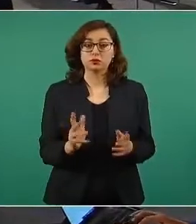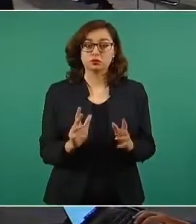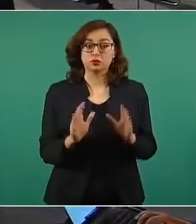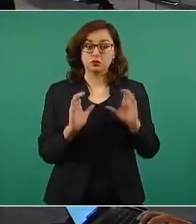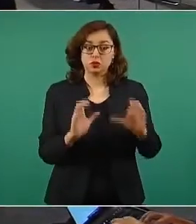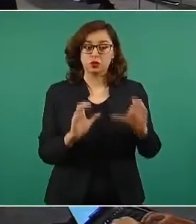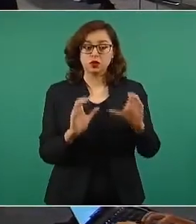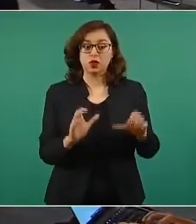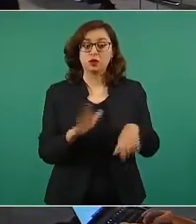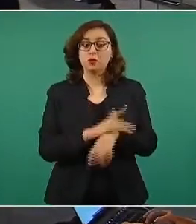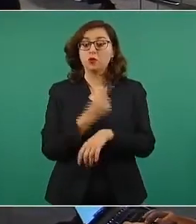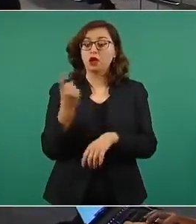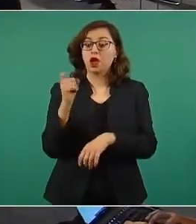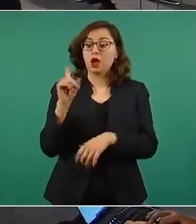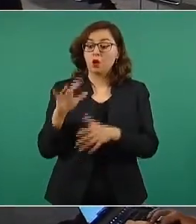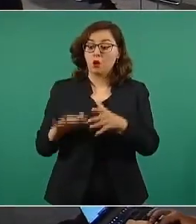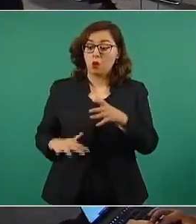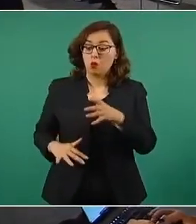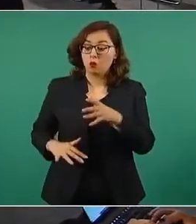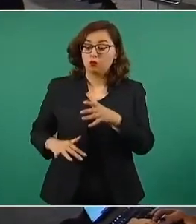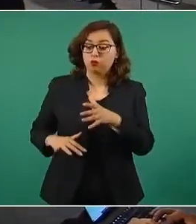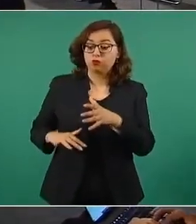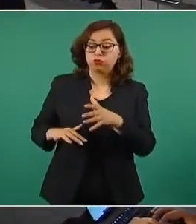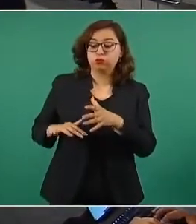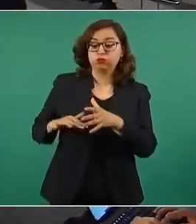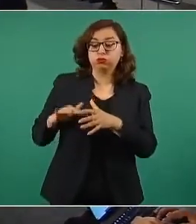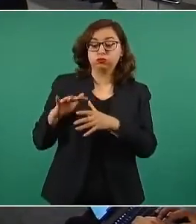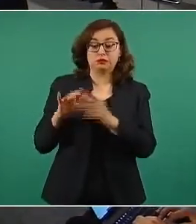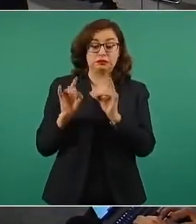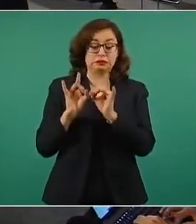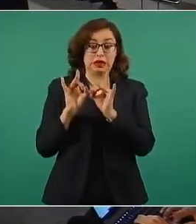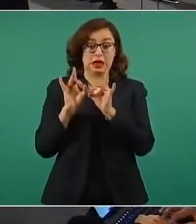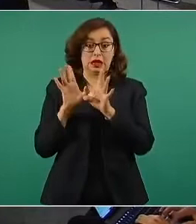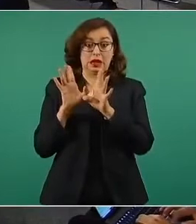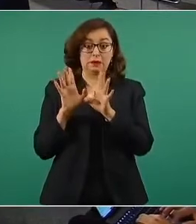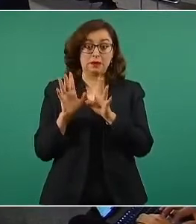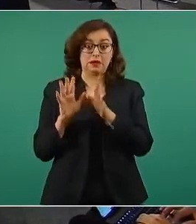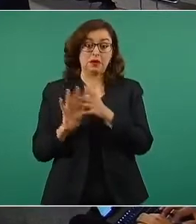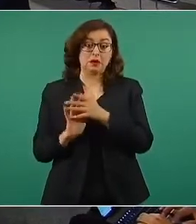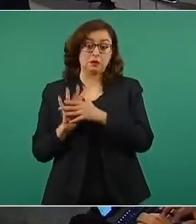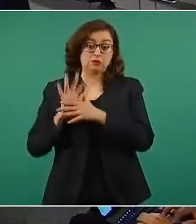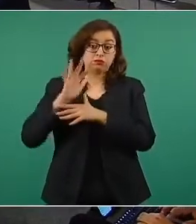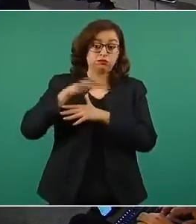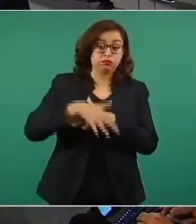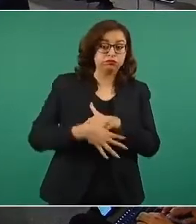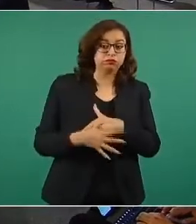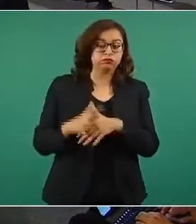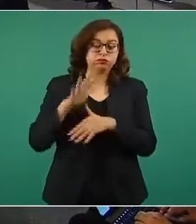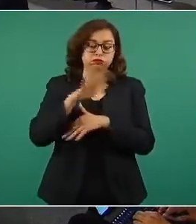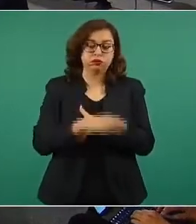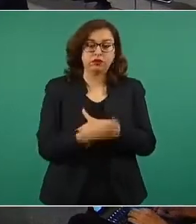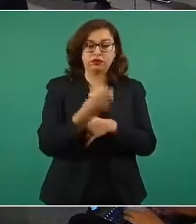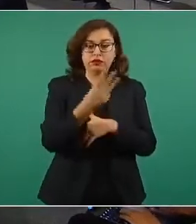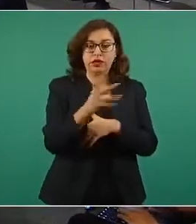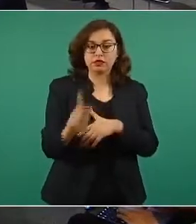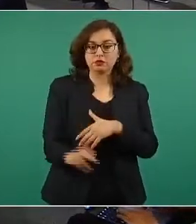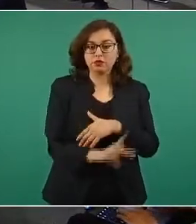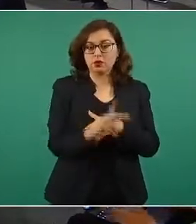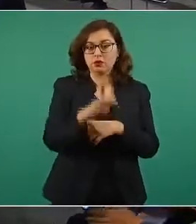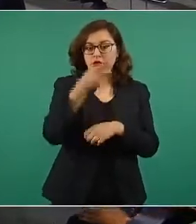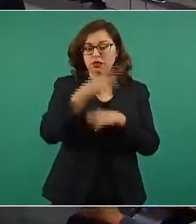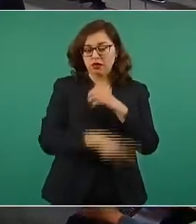el vaso se desaparecía. Entonces, yo quisiera saber si hay posibilidades de cancelar este